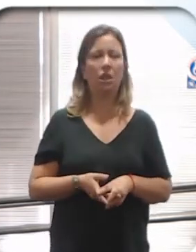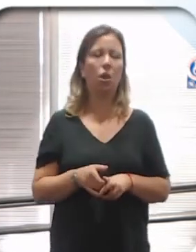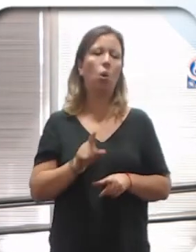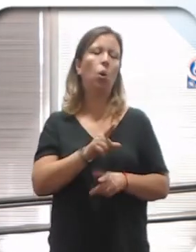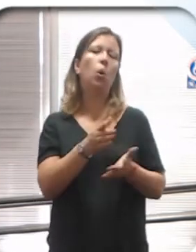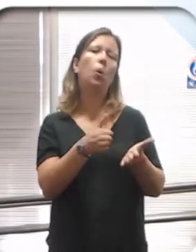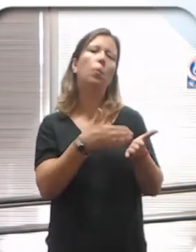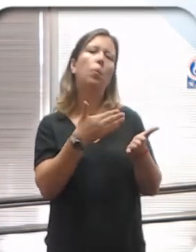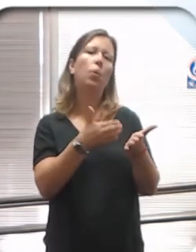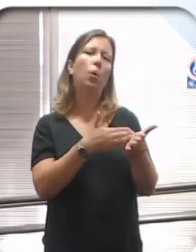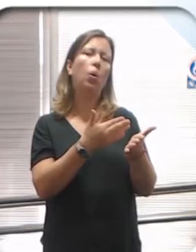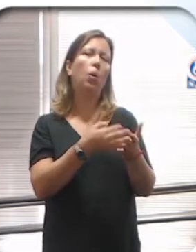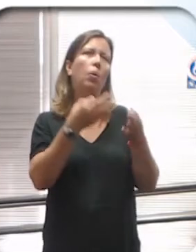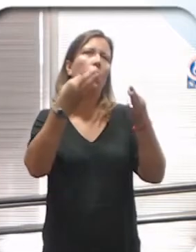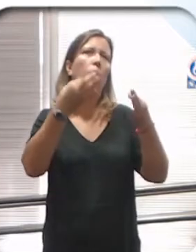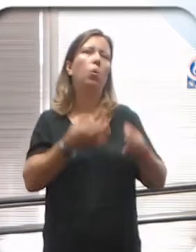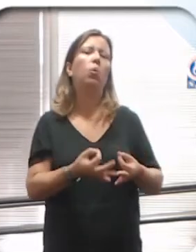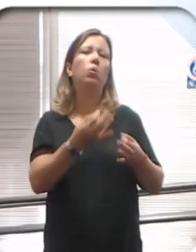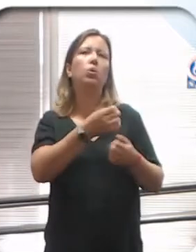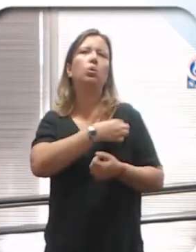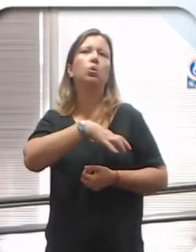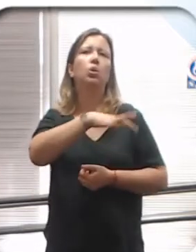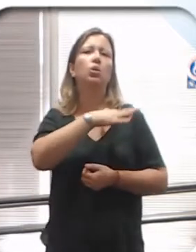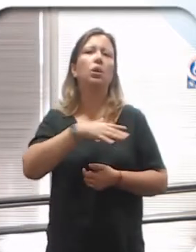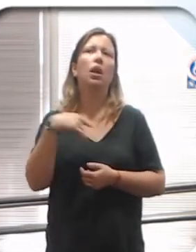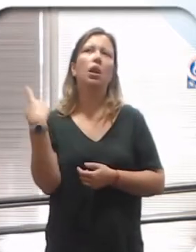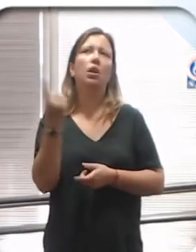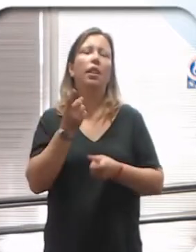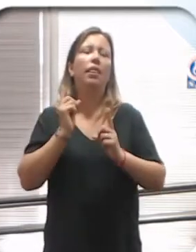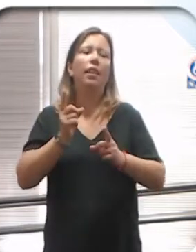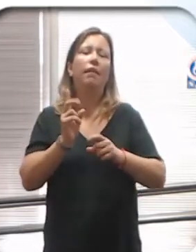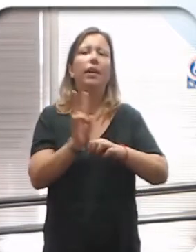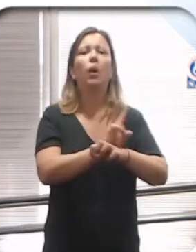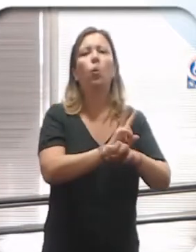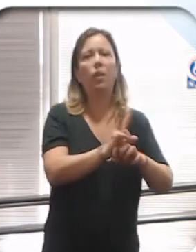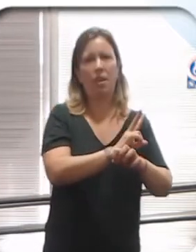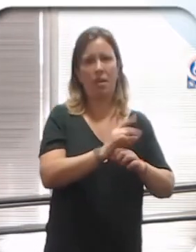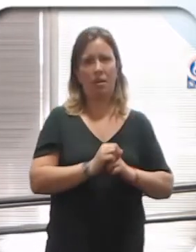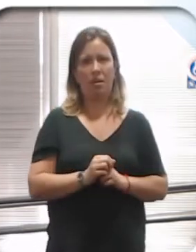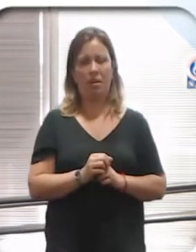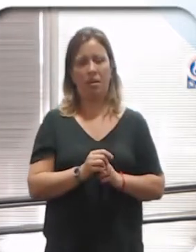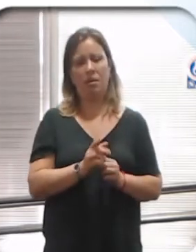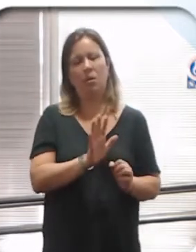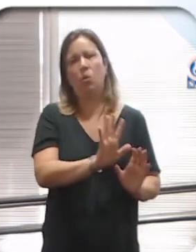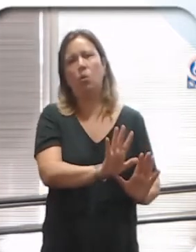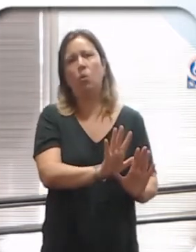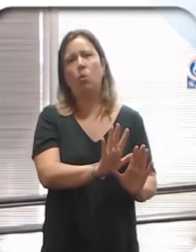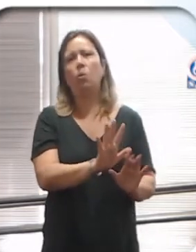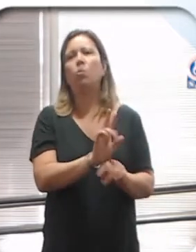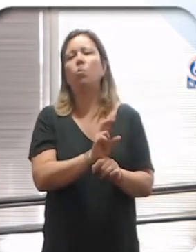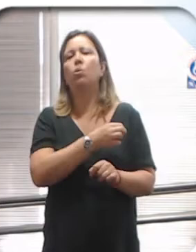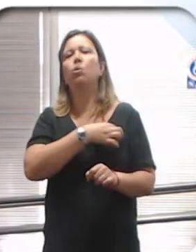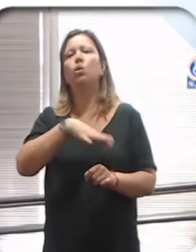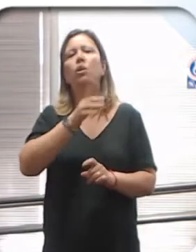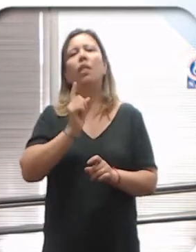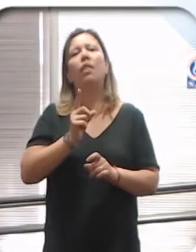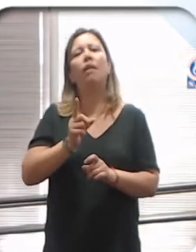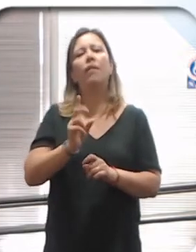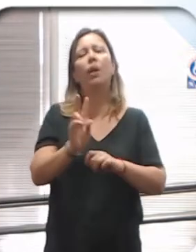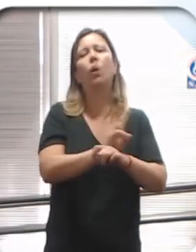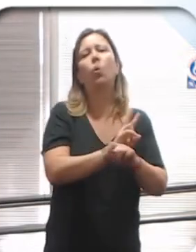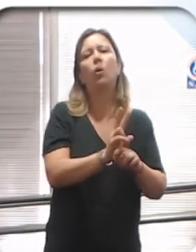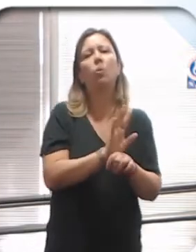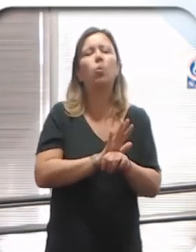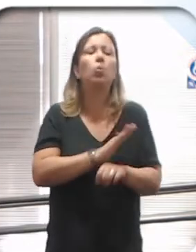Víctima de circunstancias de las cuales la sociedad tiene que cuidar. Pone a la sociedad en un papel